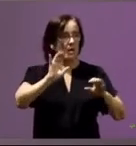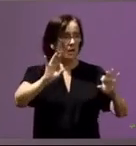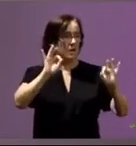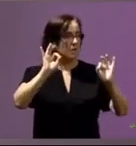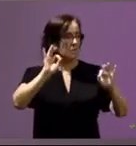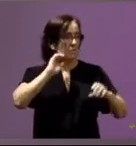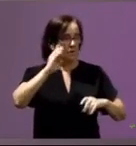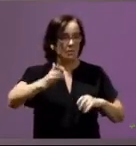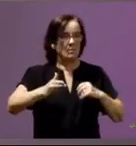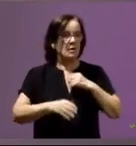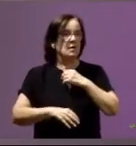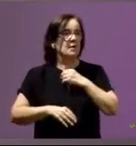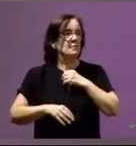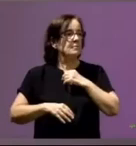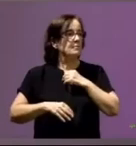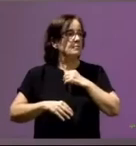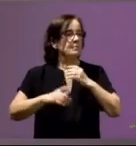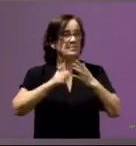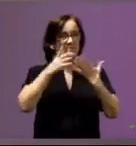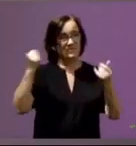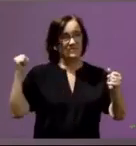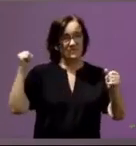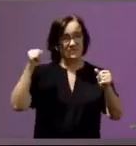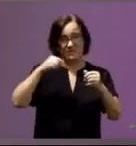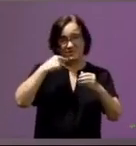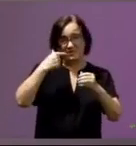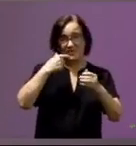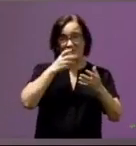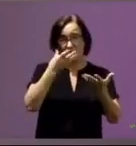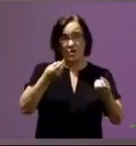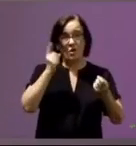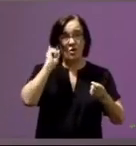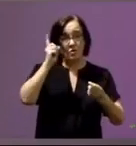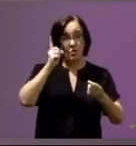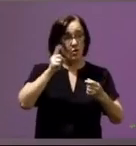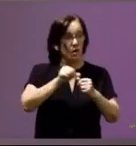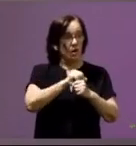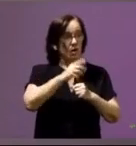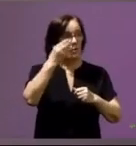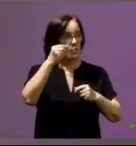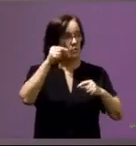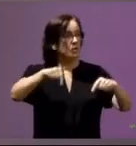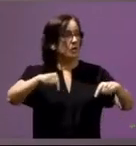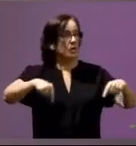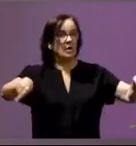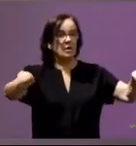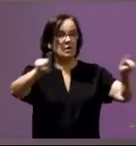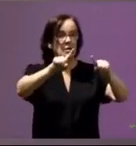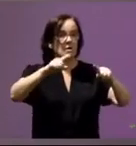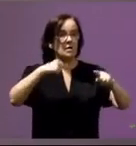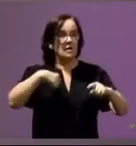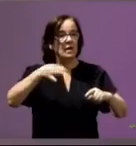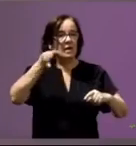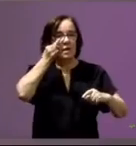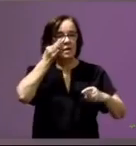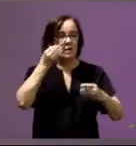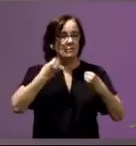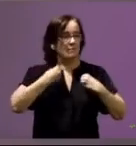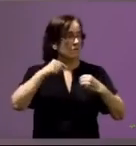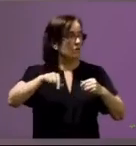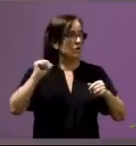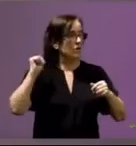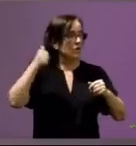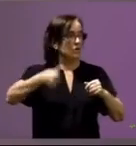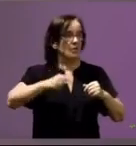relevante a la luz de los últimos acontecimientos, pero no solo, creo que muchas de las que estáis aquí habéis vivido en los últimos años